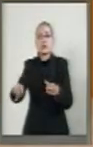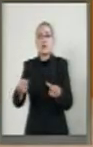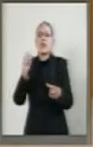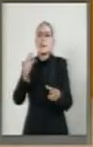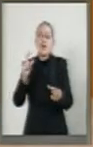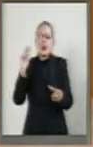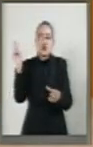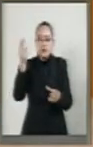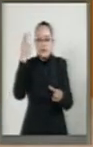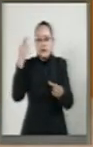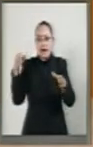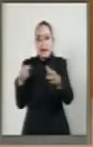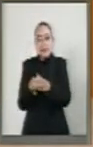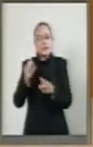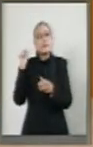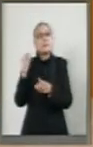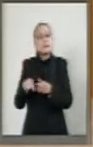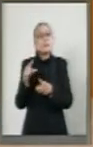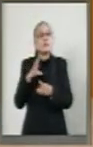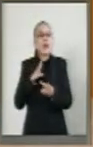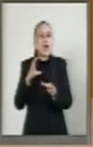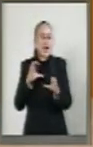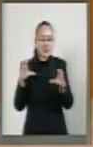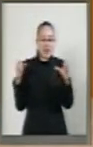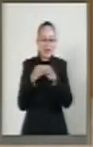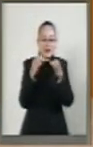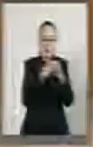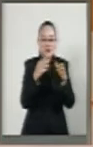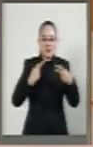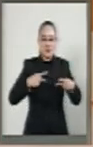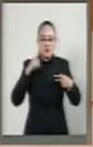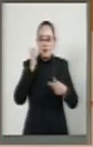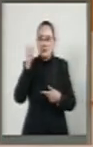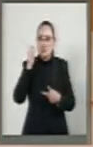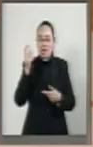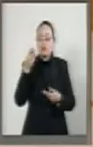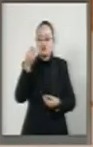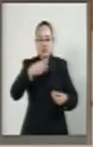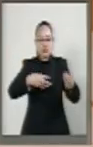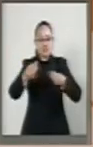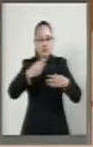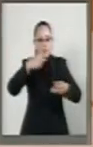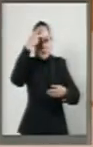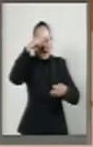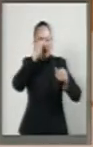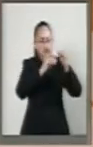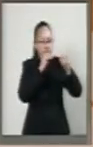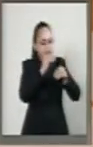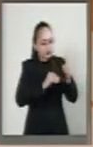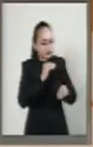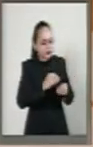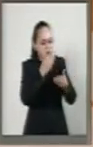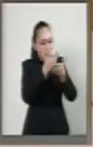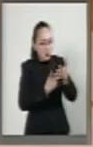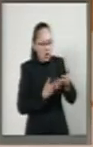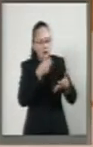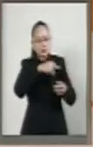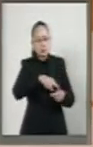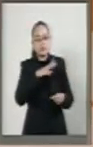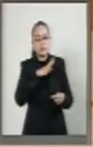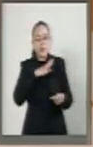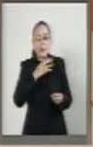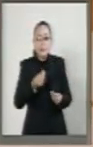academia, de organizaciones de profesionales. A través de la reforma propuesta se brinda certeza a la población